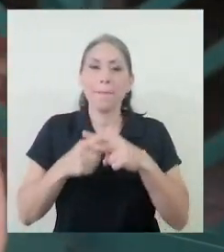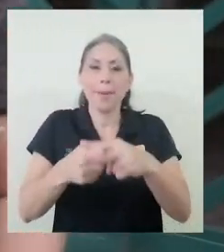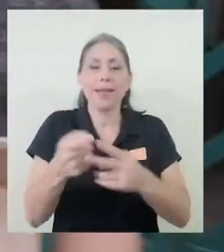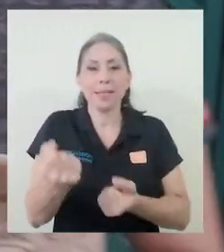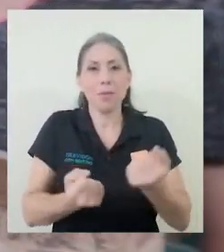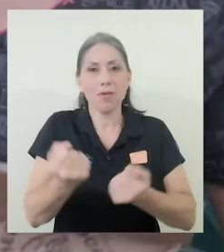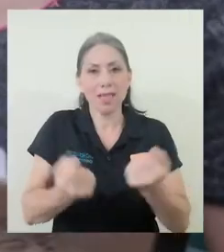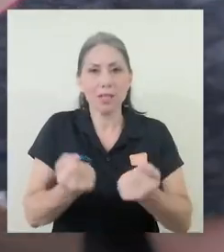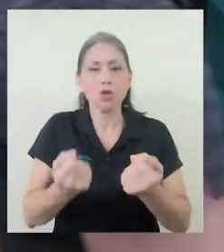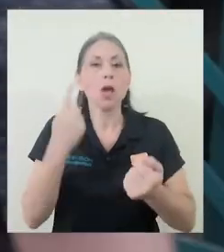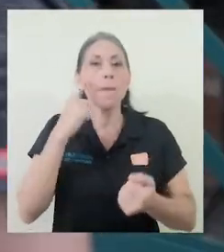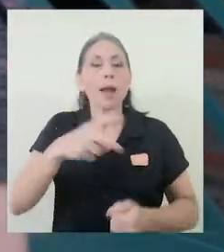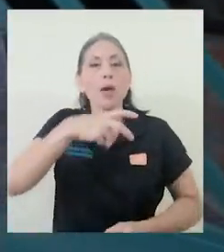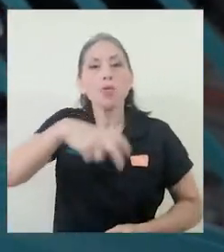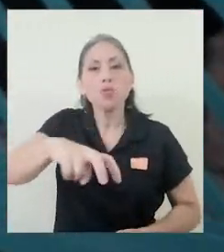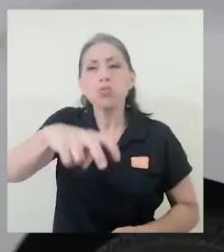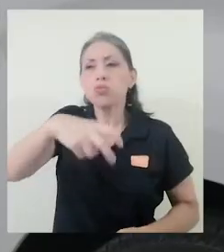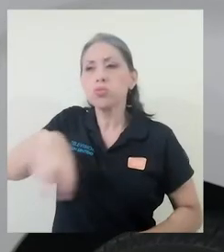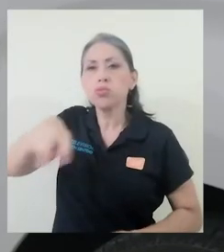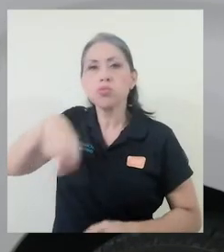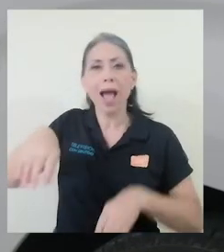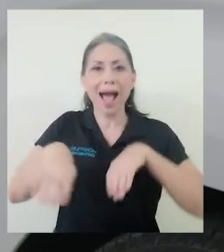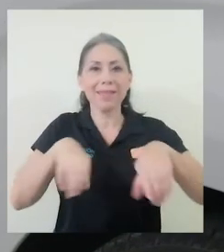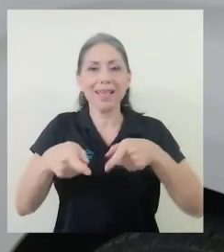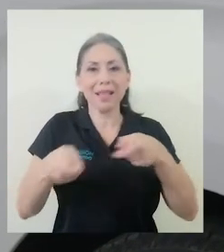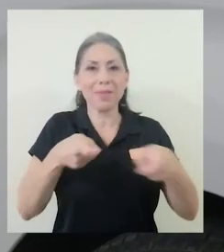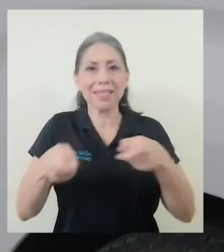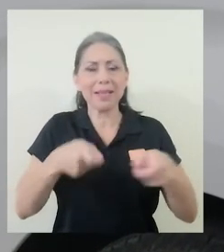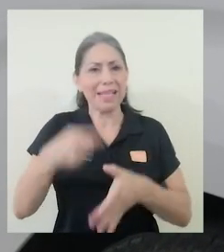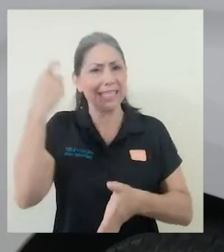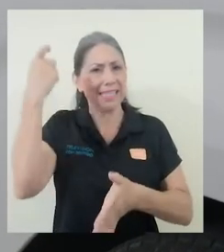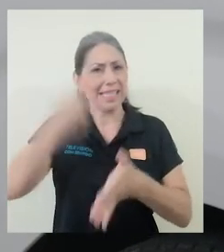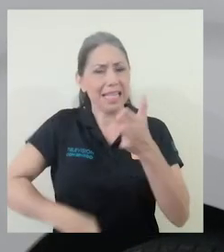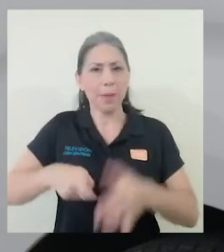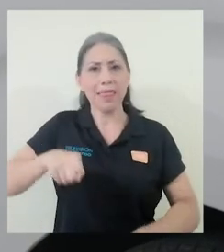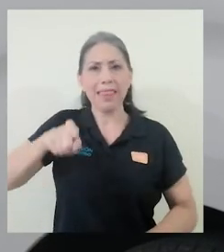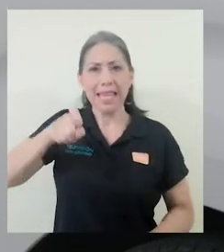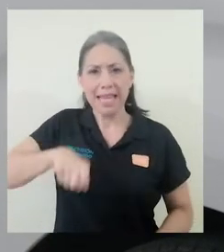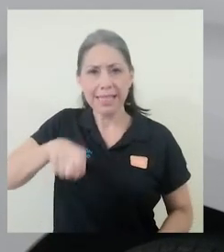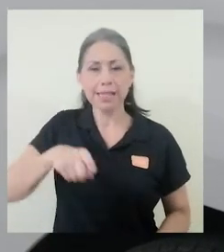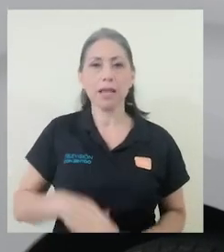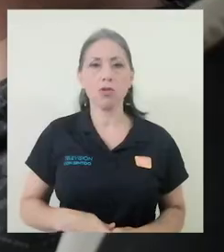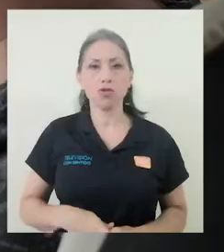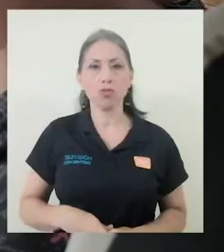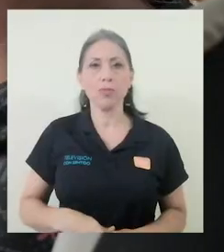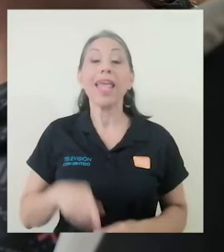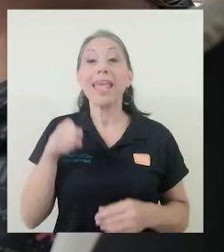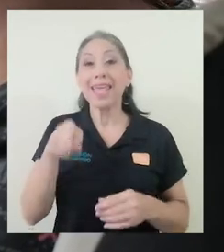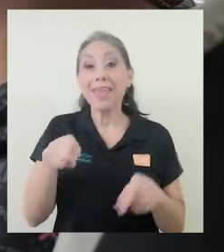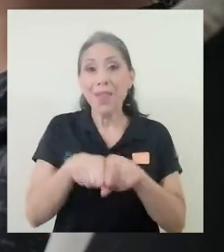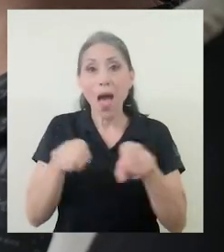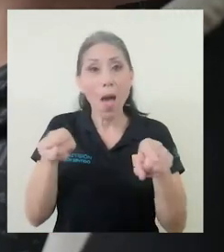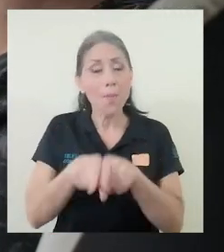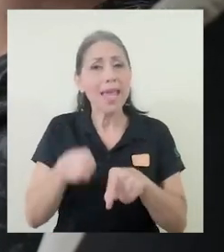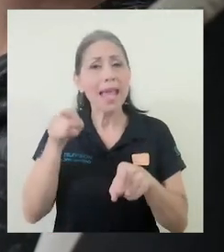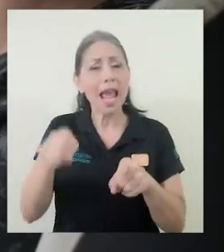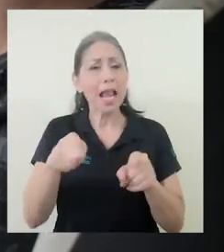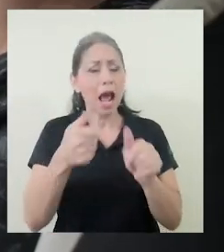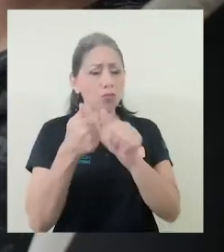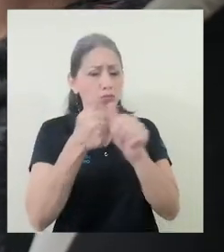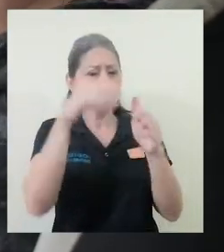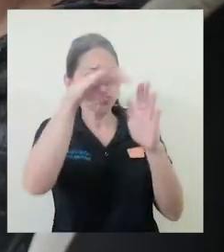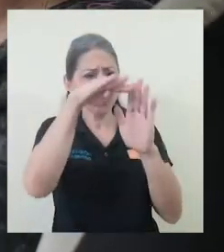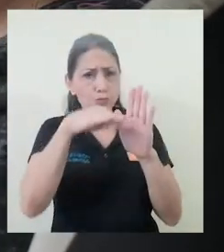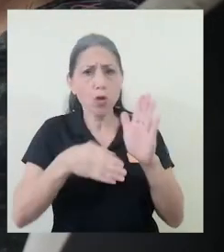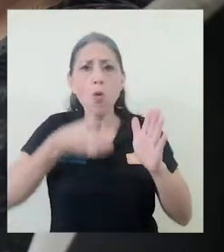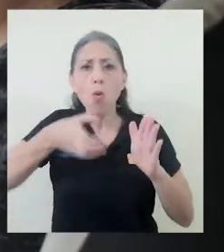préstamo de vehículos para giras y actividades administrativas estrictamente necesarias y se ha sometido a todos los